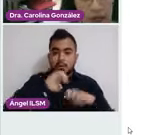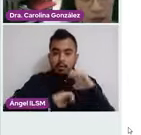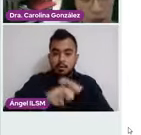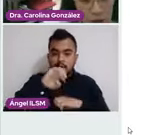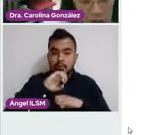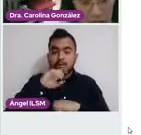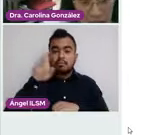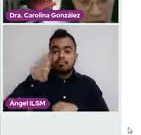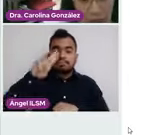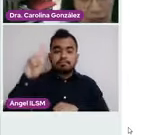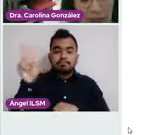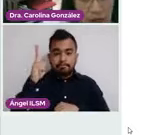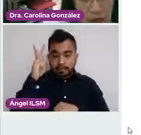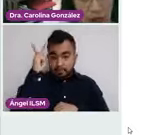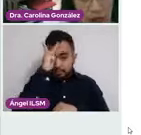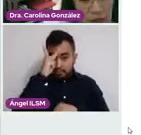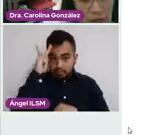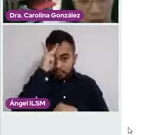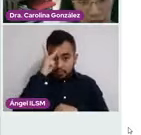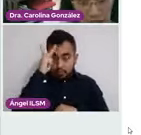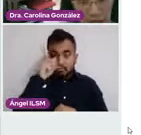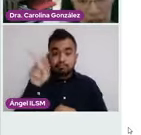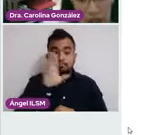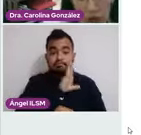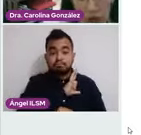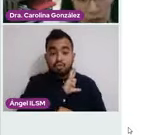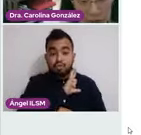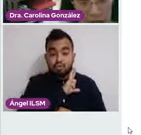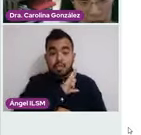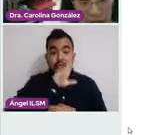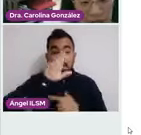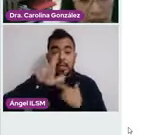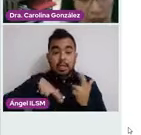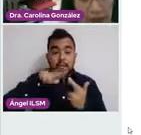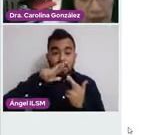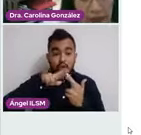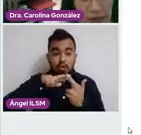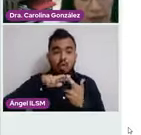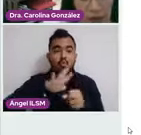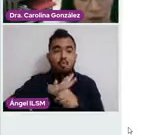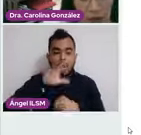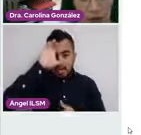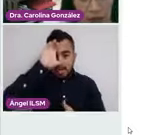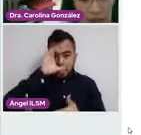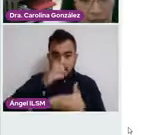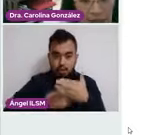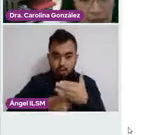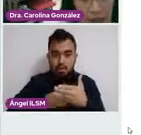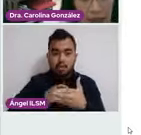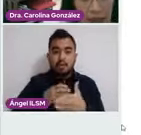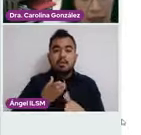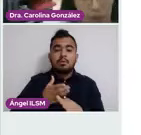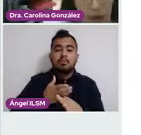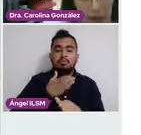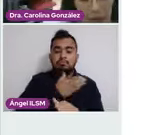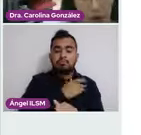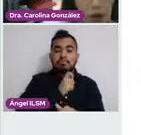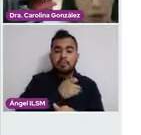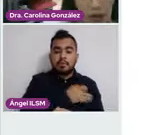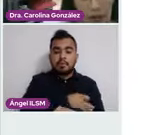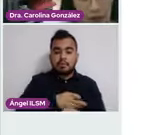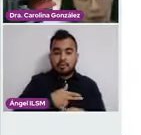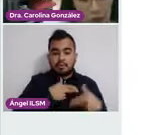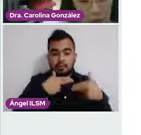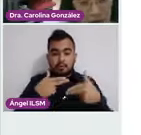licenciatura de psicología, Estado civil soltera, religión católica, antecedentes heredofamiliares, madre